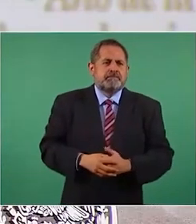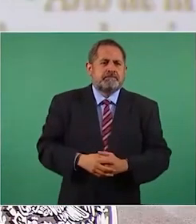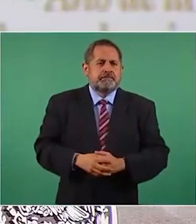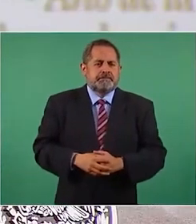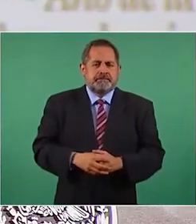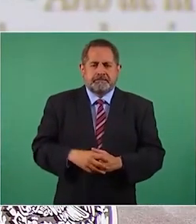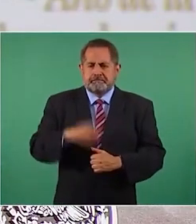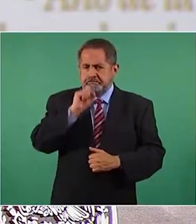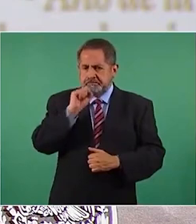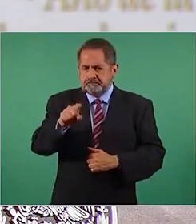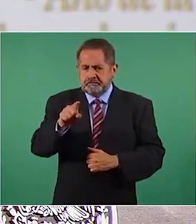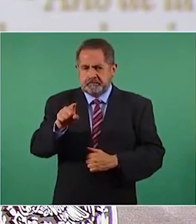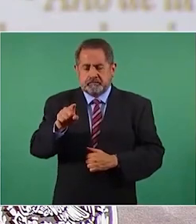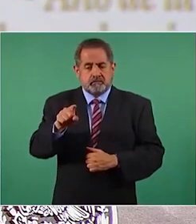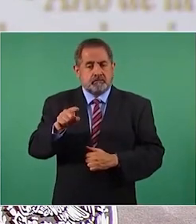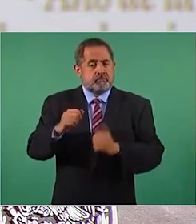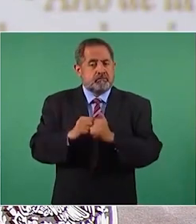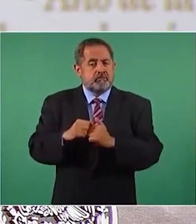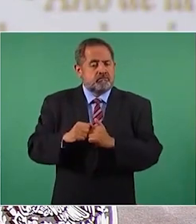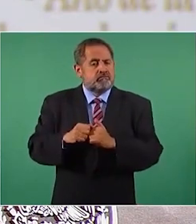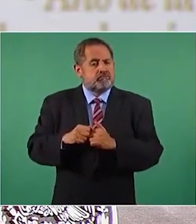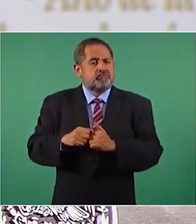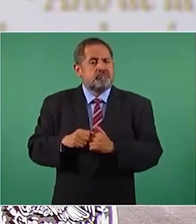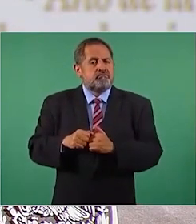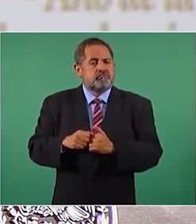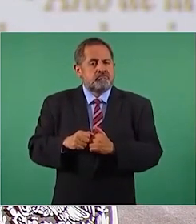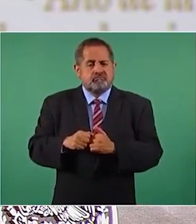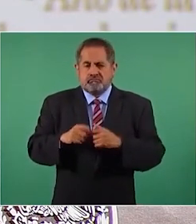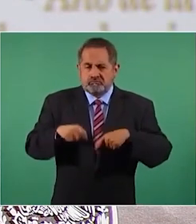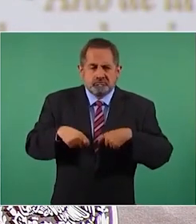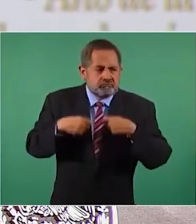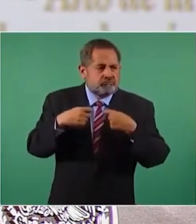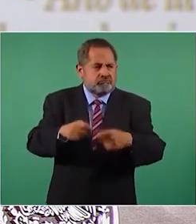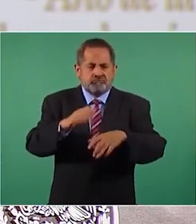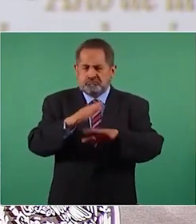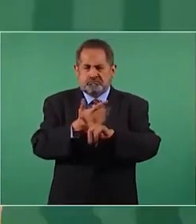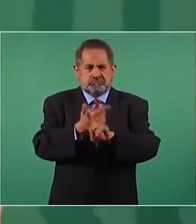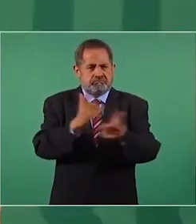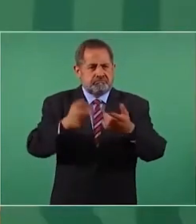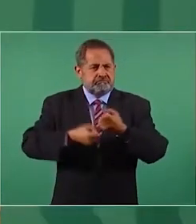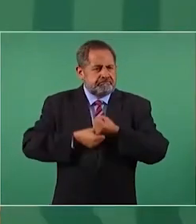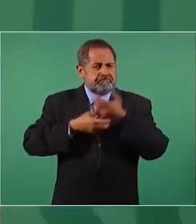Además, se garantizan todas las libertades.